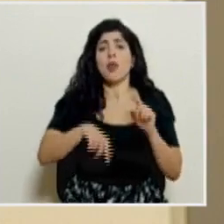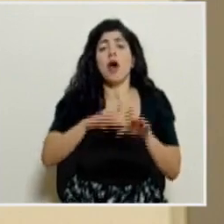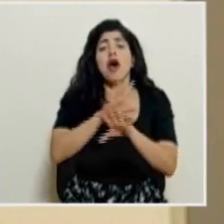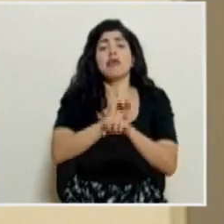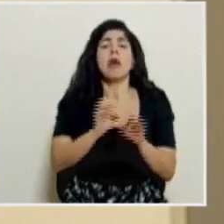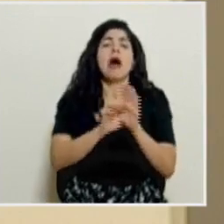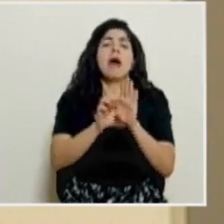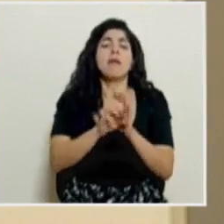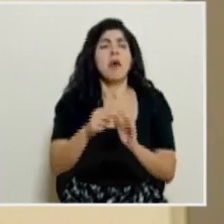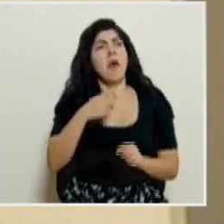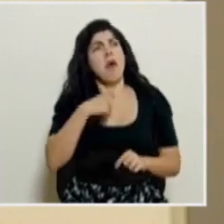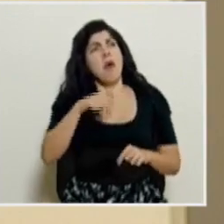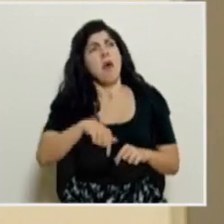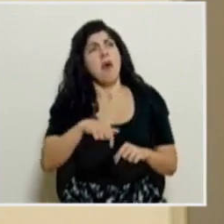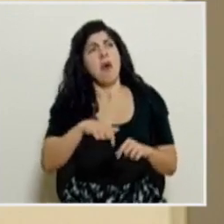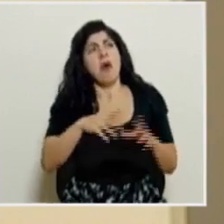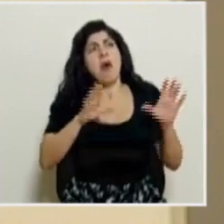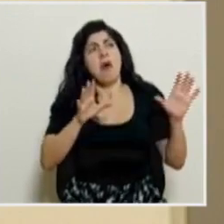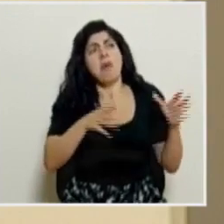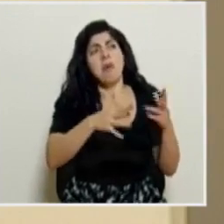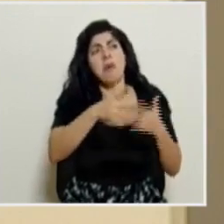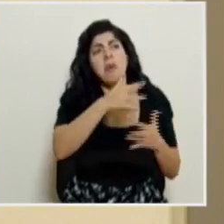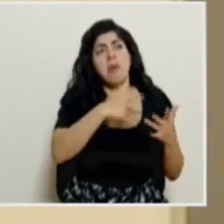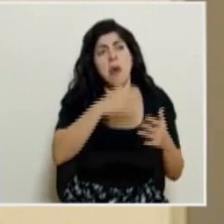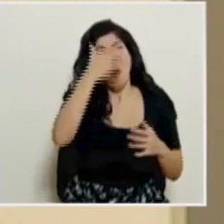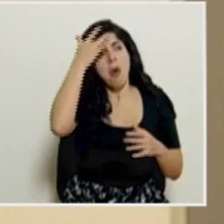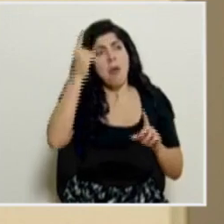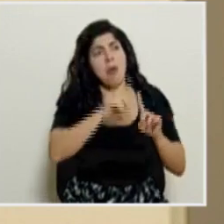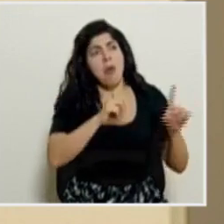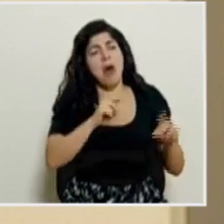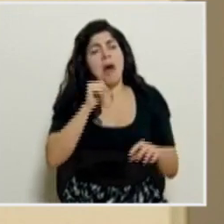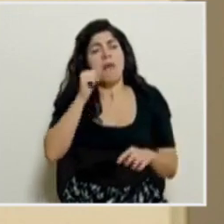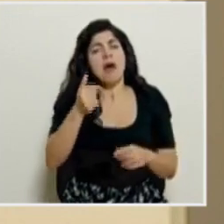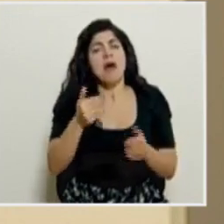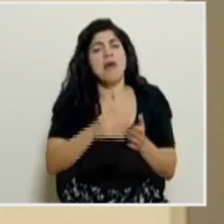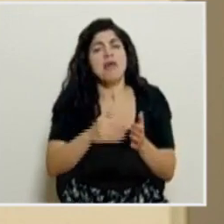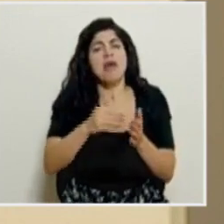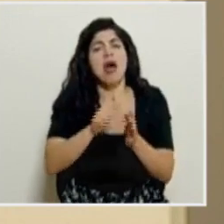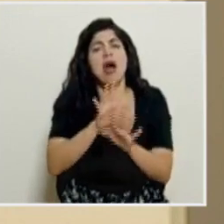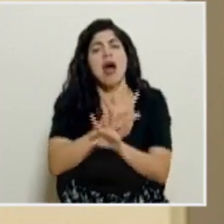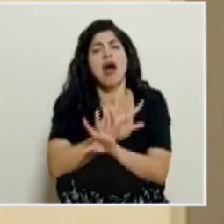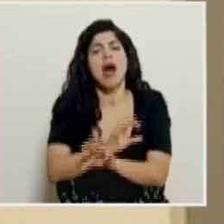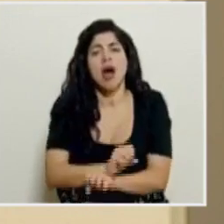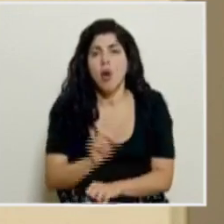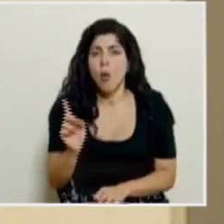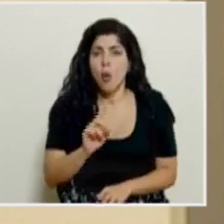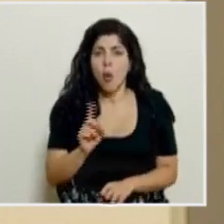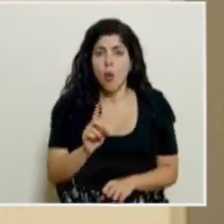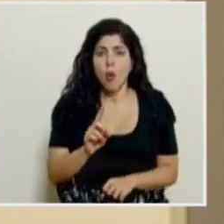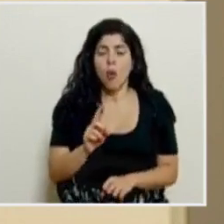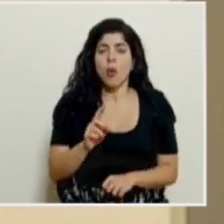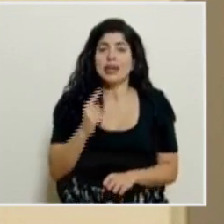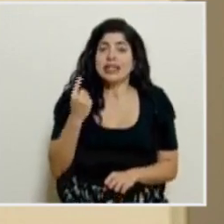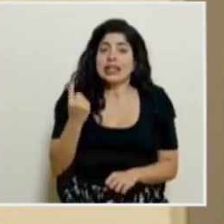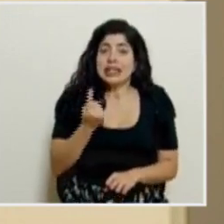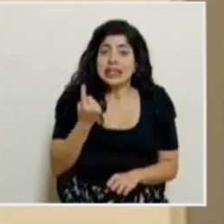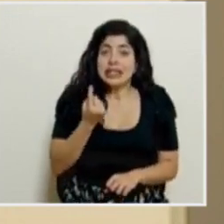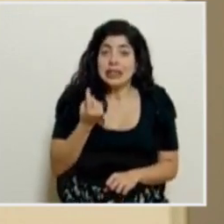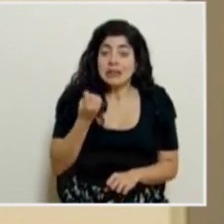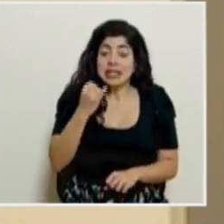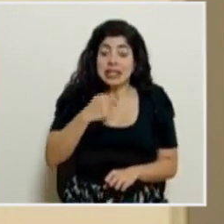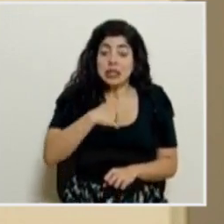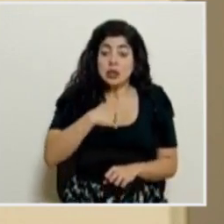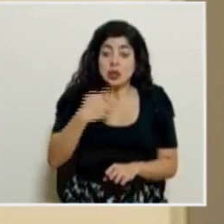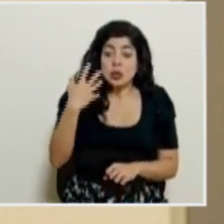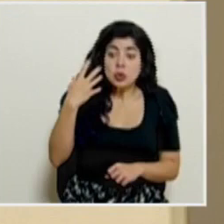norma. De que yo digo, bueno, hoy rompí mi burbuja social, no guardé medidas, mañana también, pasamos mañana también. Siempre cuando vayamos, tratemos de